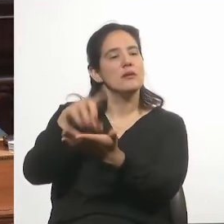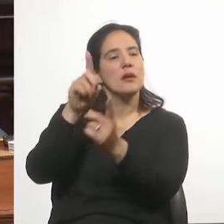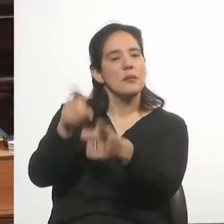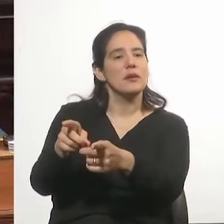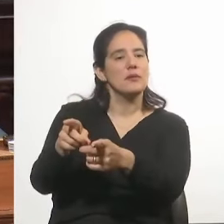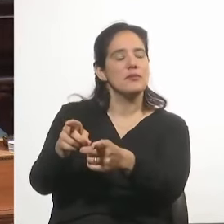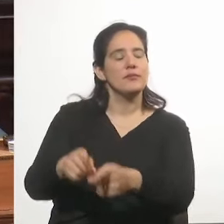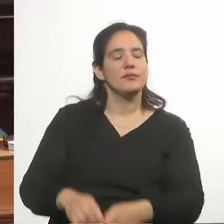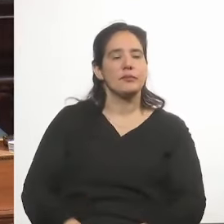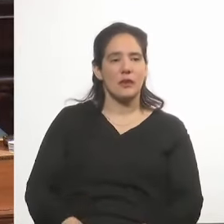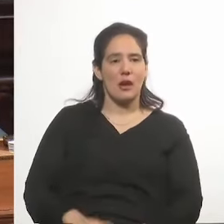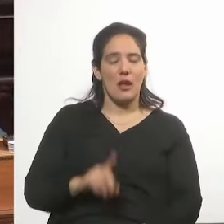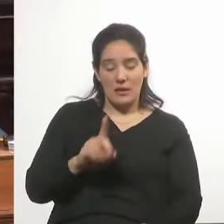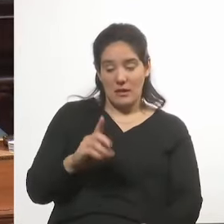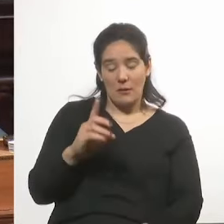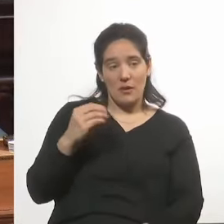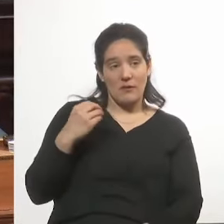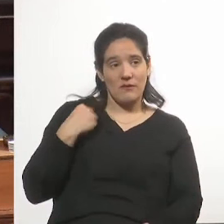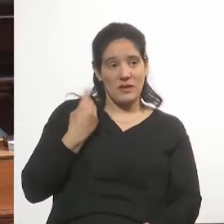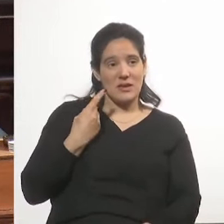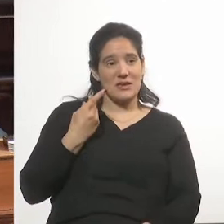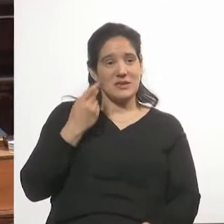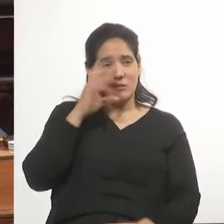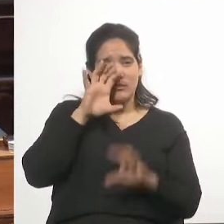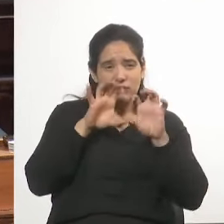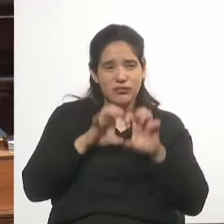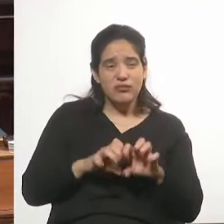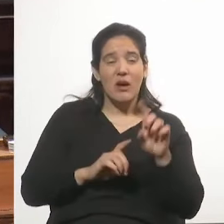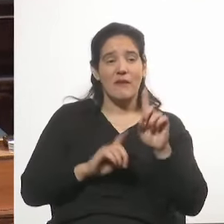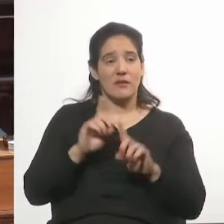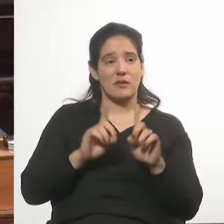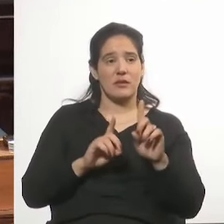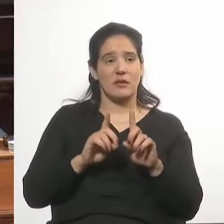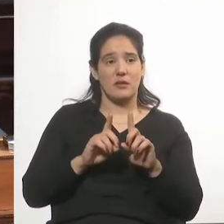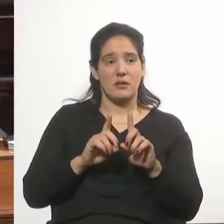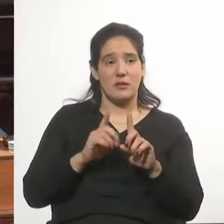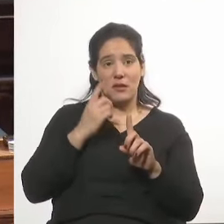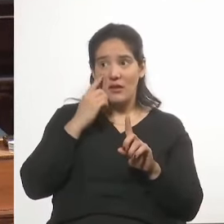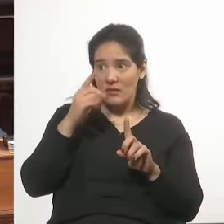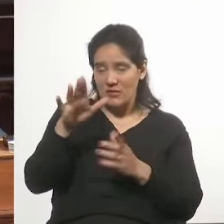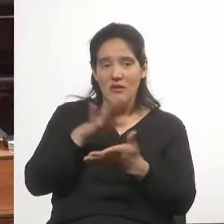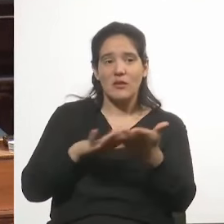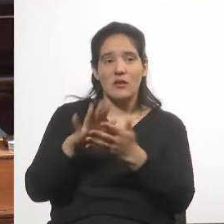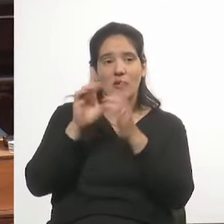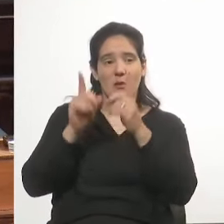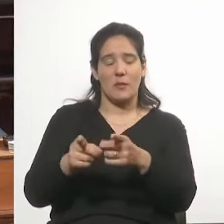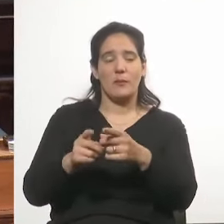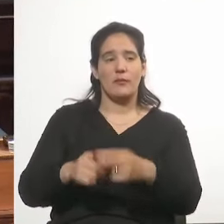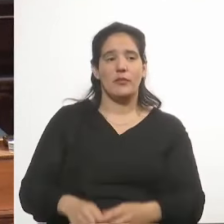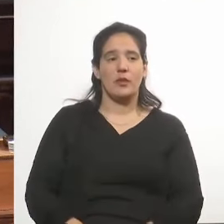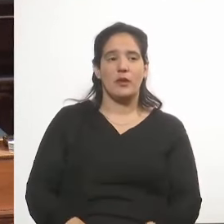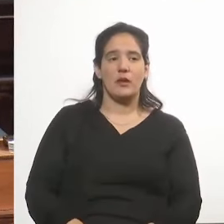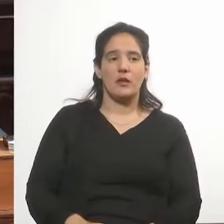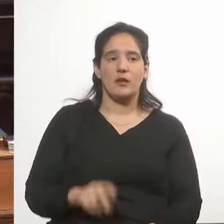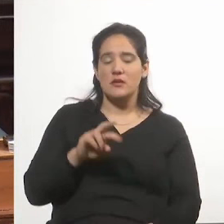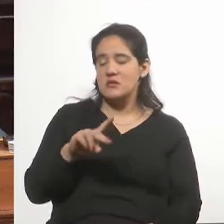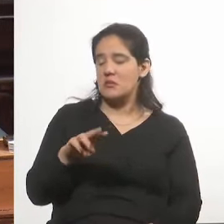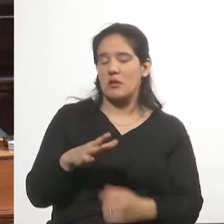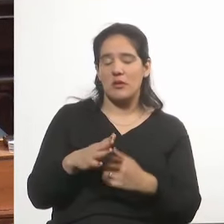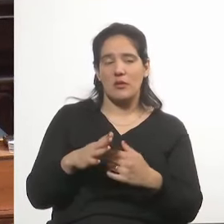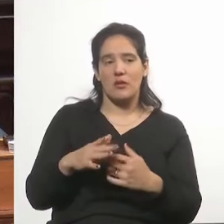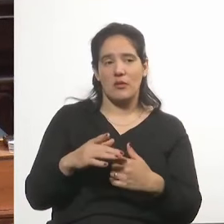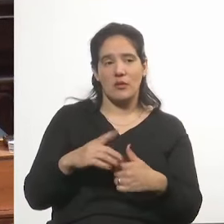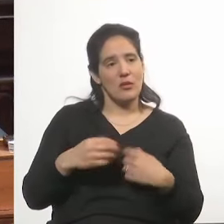Tienen que vivir situaciones de extremas carencias como las que ven en esas tierras lejanas. Y sin embargo,